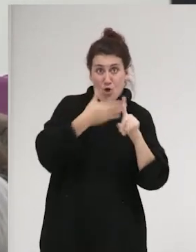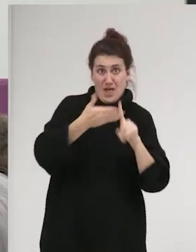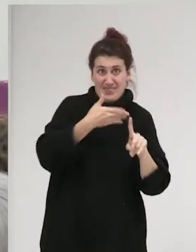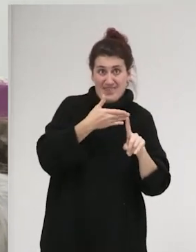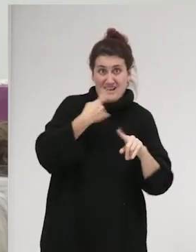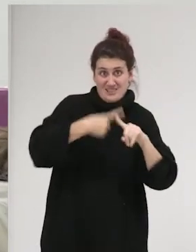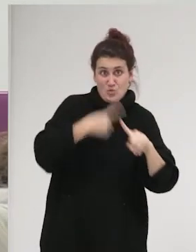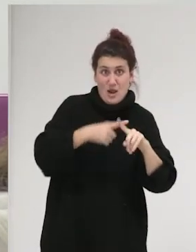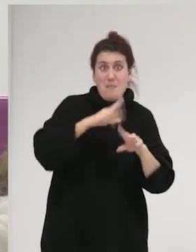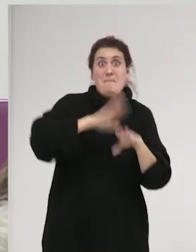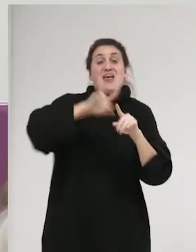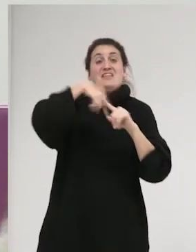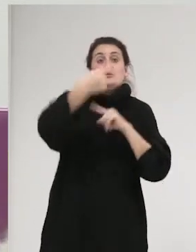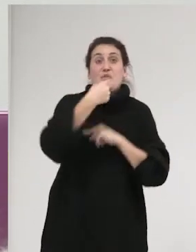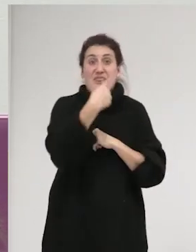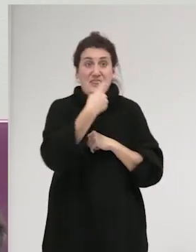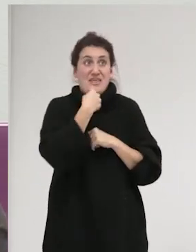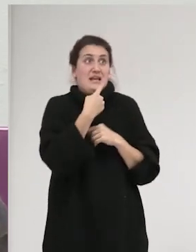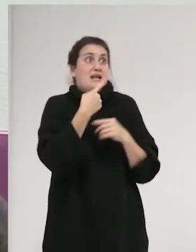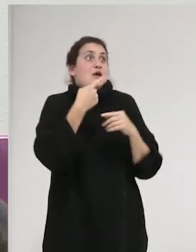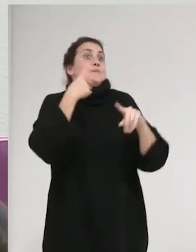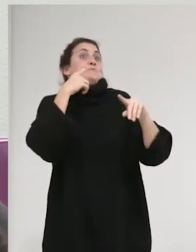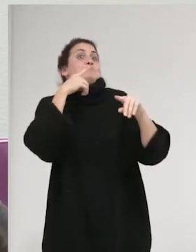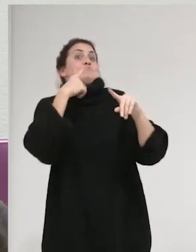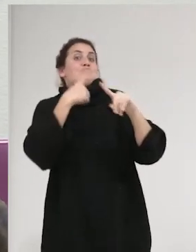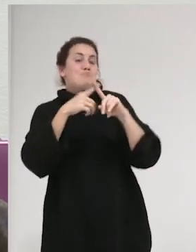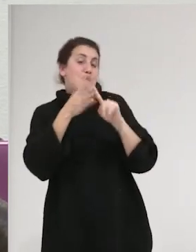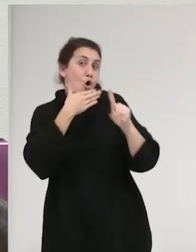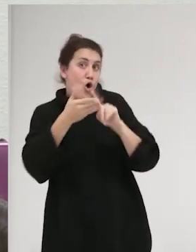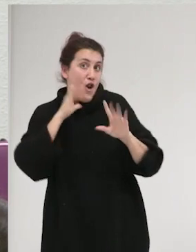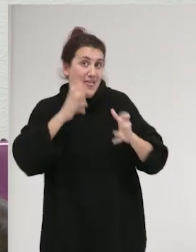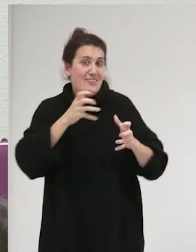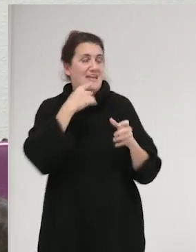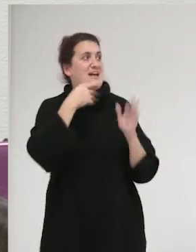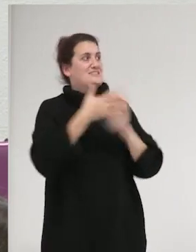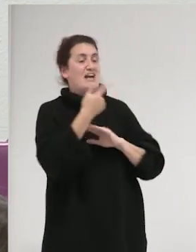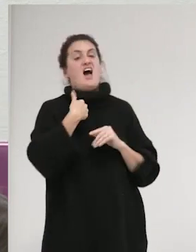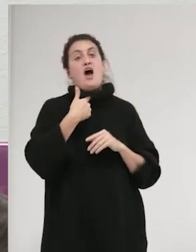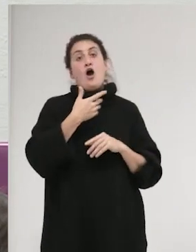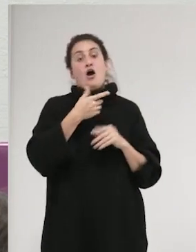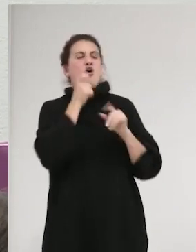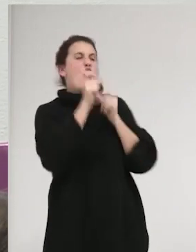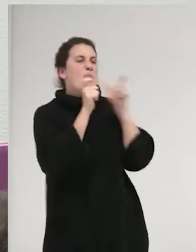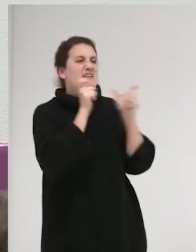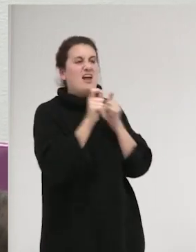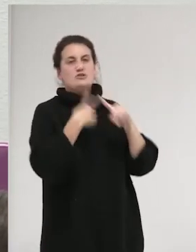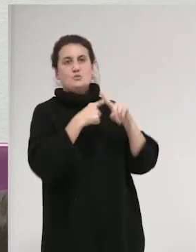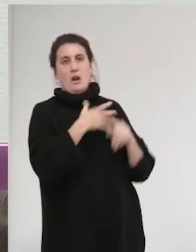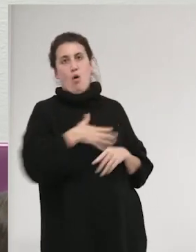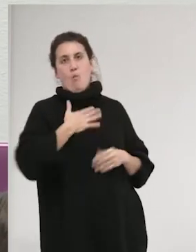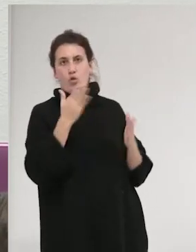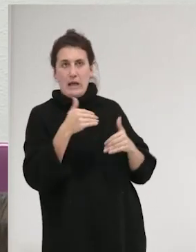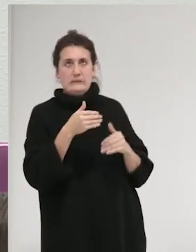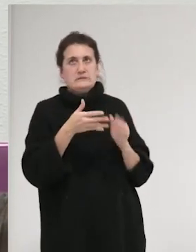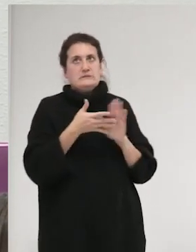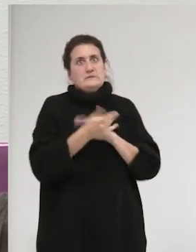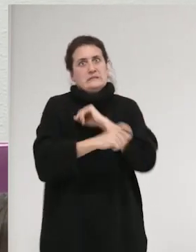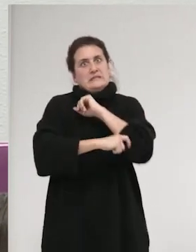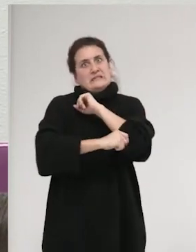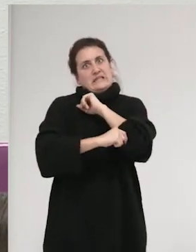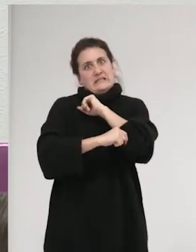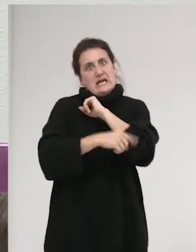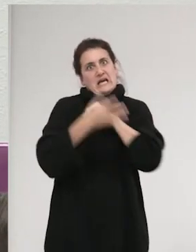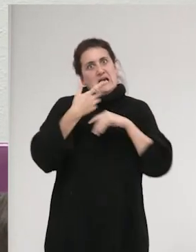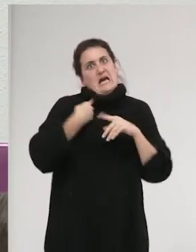para luego decir que la violencia sexual consiste en comentarios sexuales incómodos, me parece que es una estrategia excesivamente